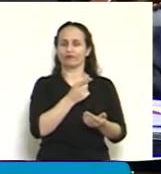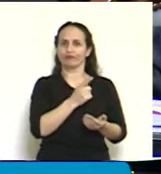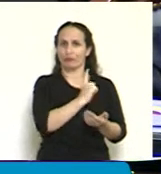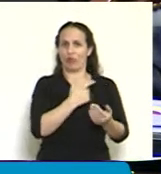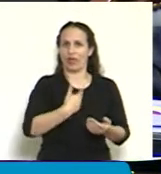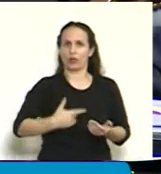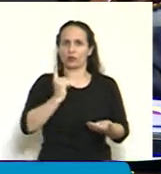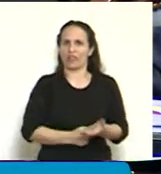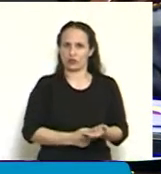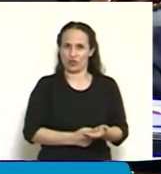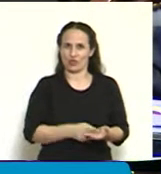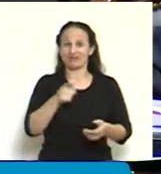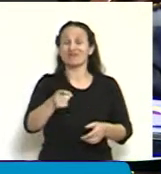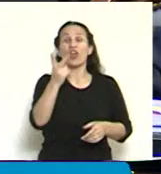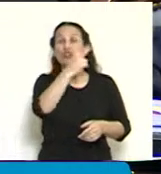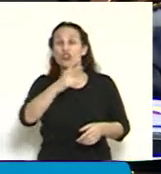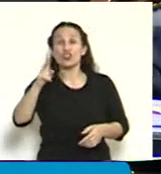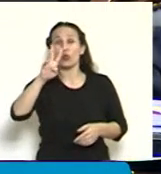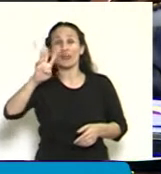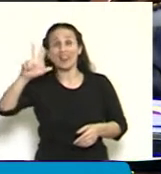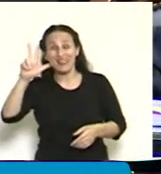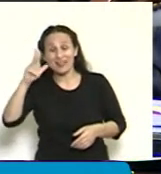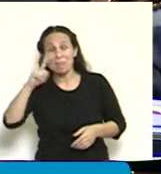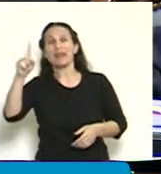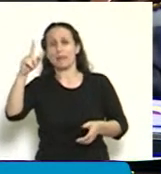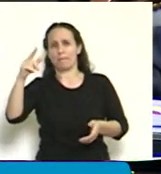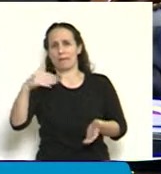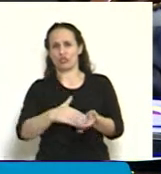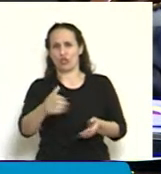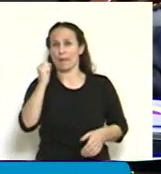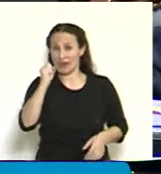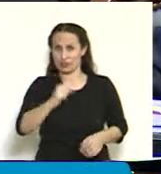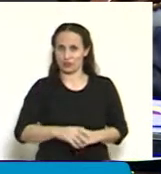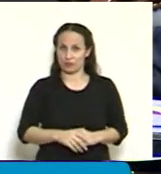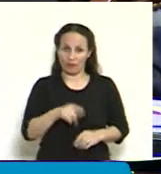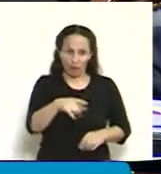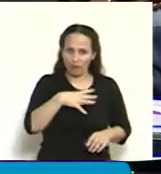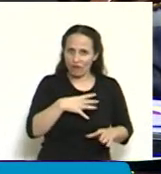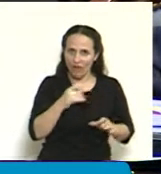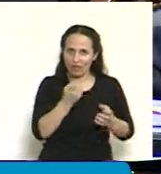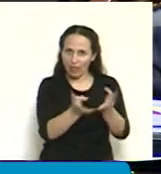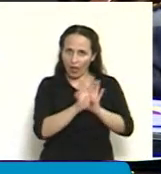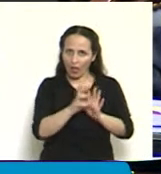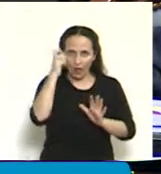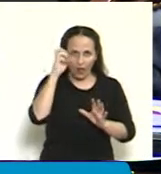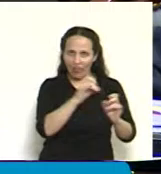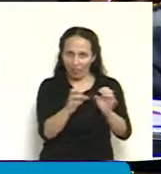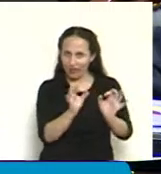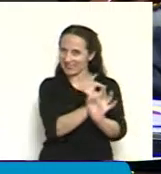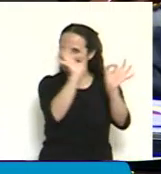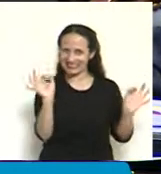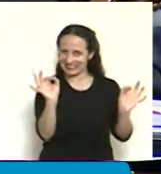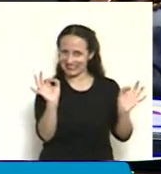243 mil millones de pesos. Es decir, que no se debatieron en el Congreso. Eso fue